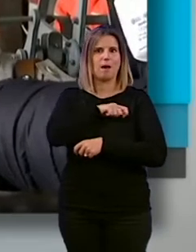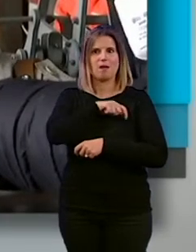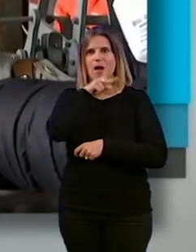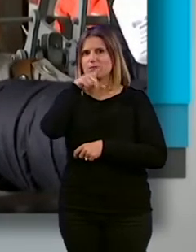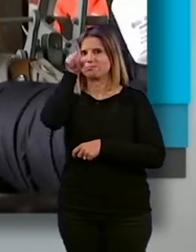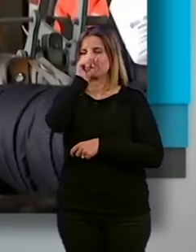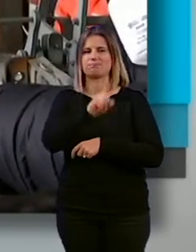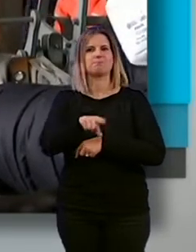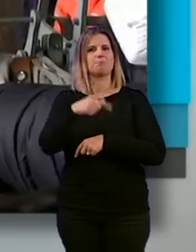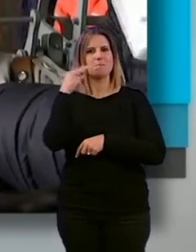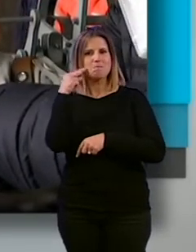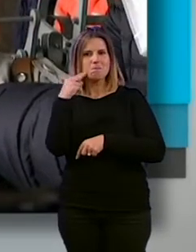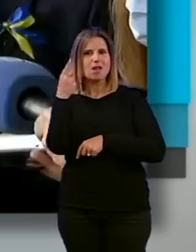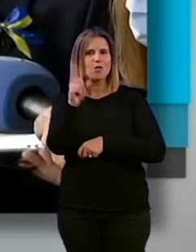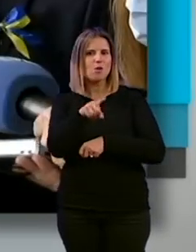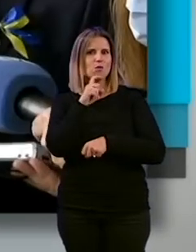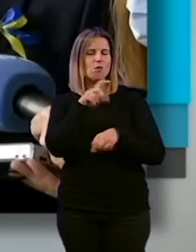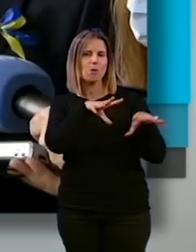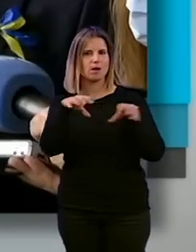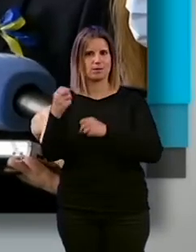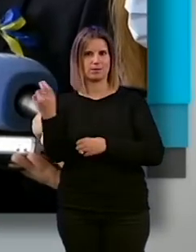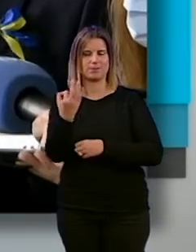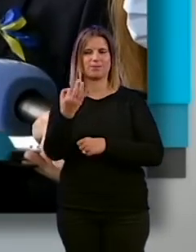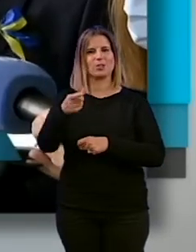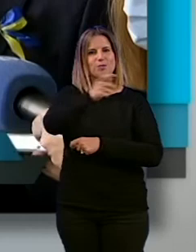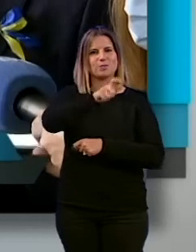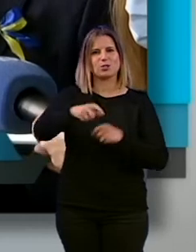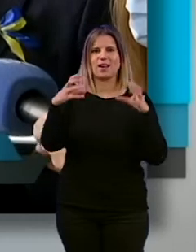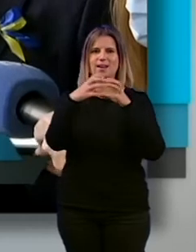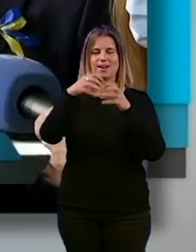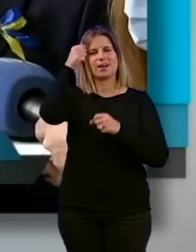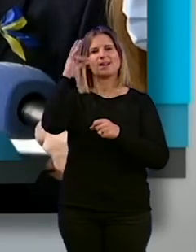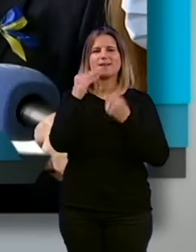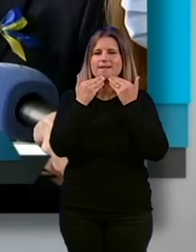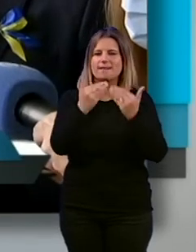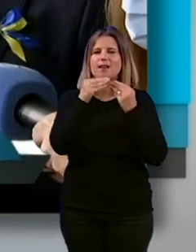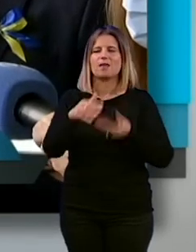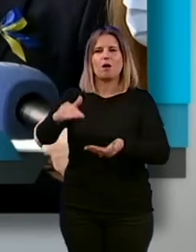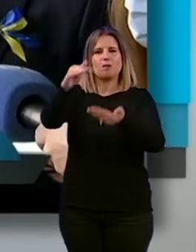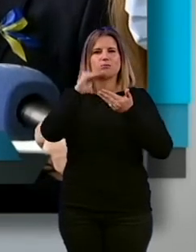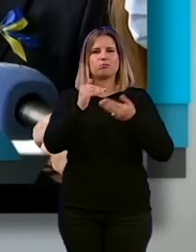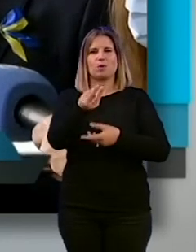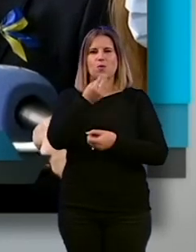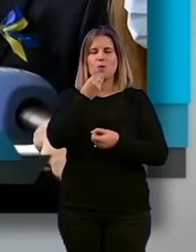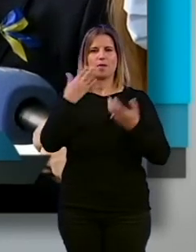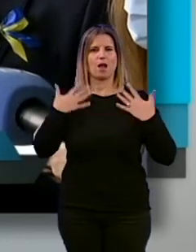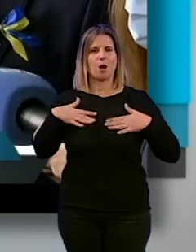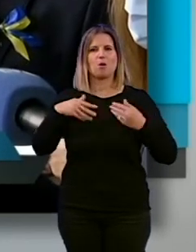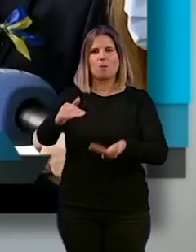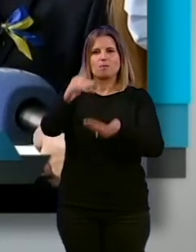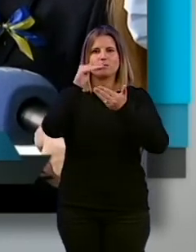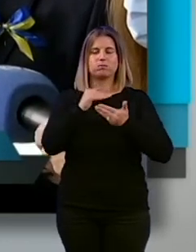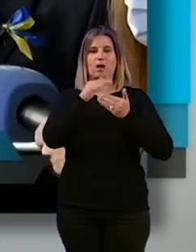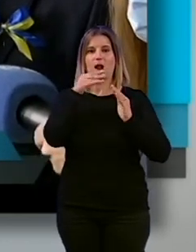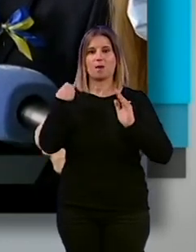tienen ese miedo, cómo los acogen. Agradecer a todos los granadinos que nos han traído tanta comida, tanta ropa, que estos recursos